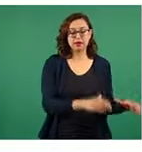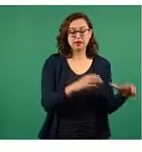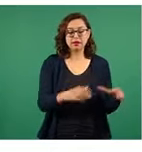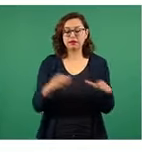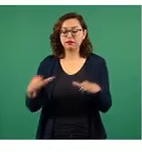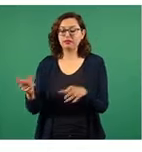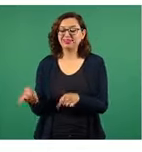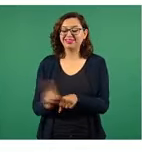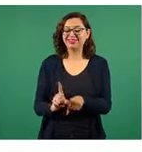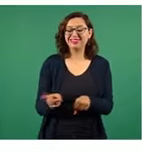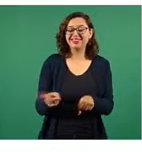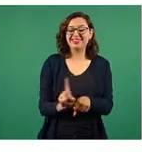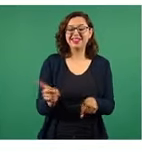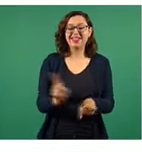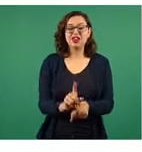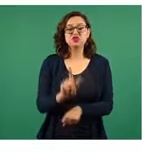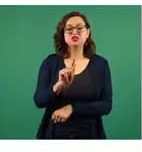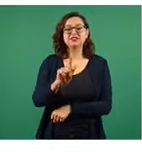aquí